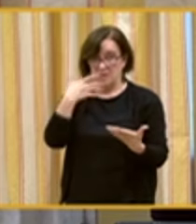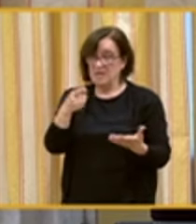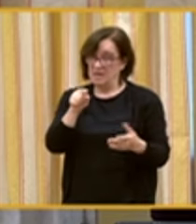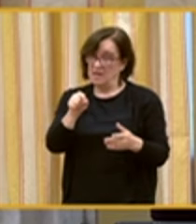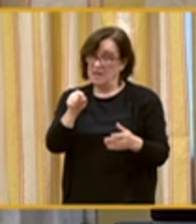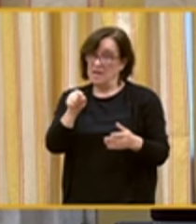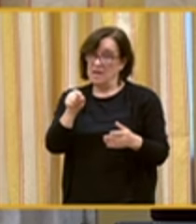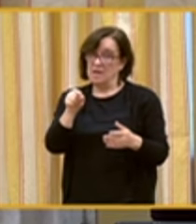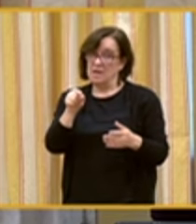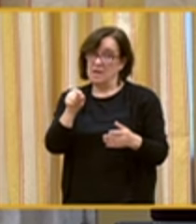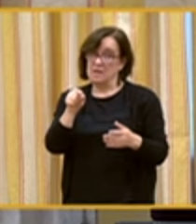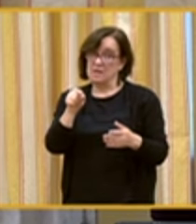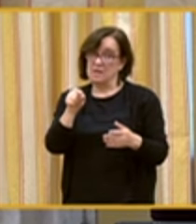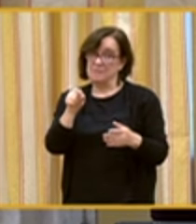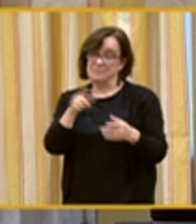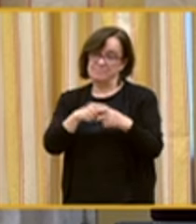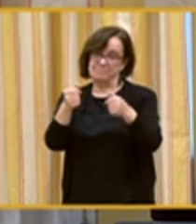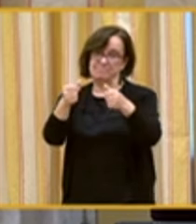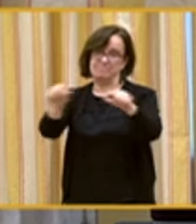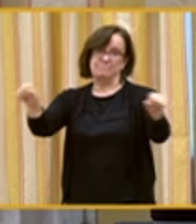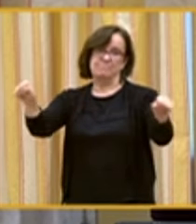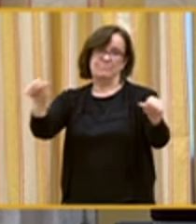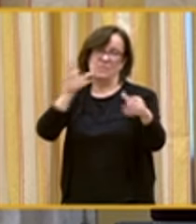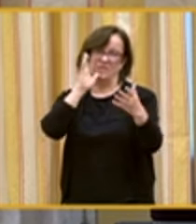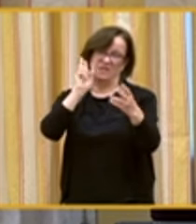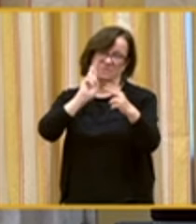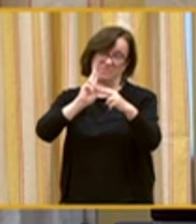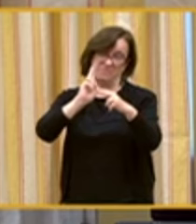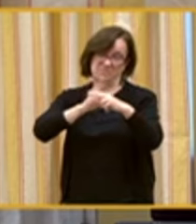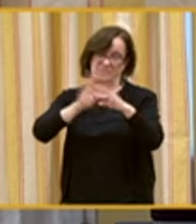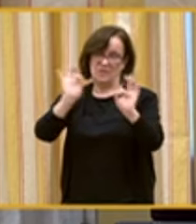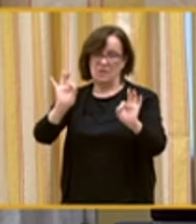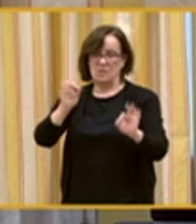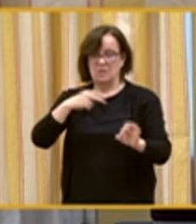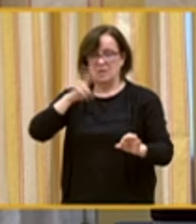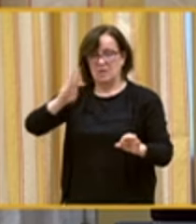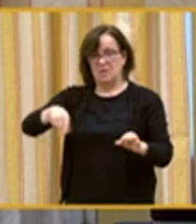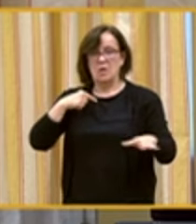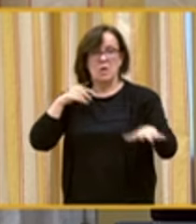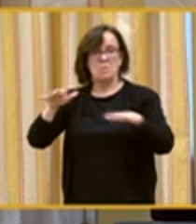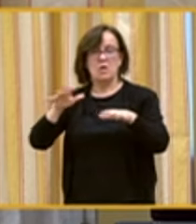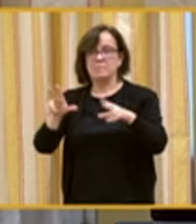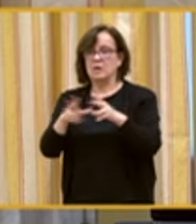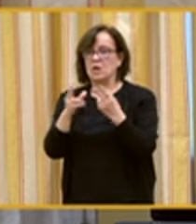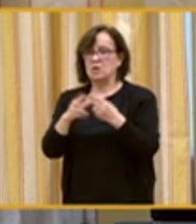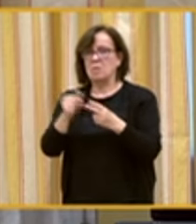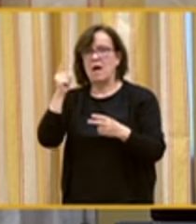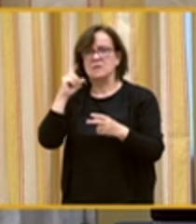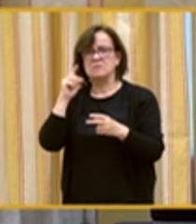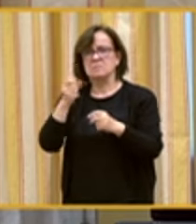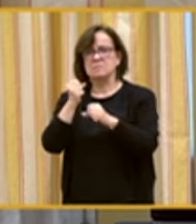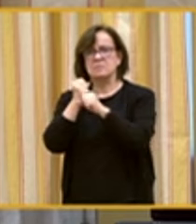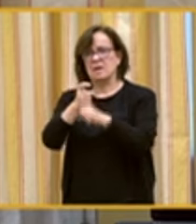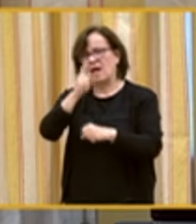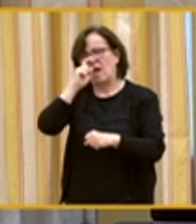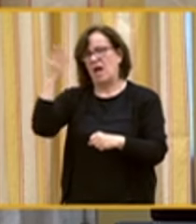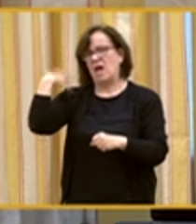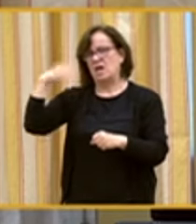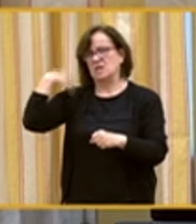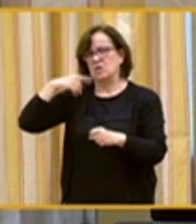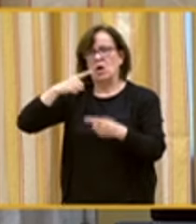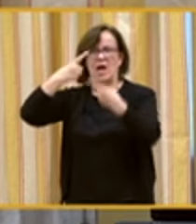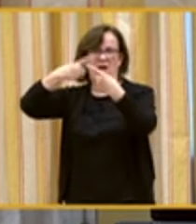esta etiqueta, por decirlo de alguna manera. Somos uno de los movimientos sociales más veteranos, amplios y